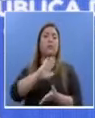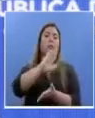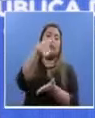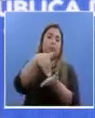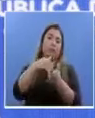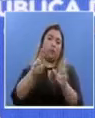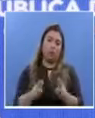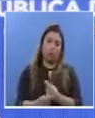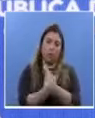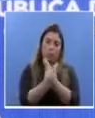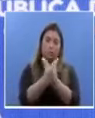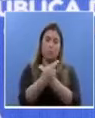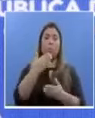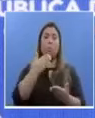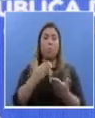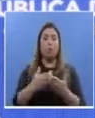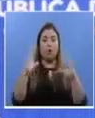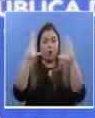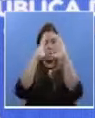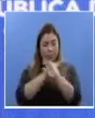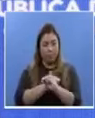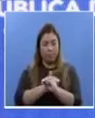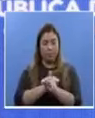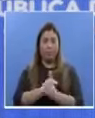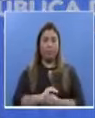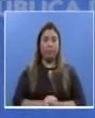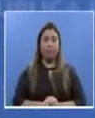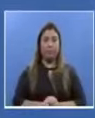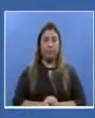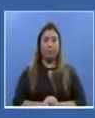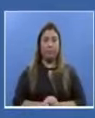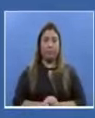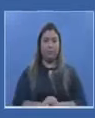Ministerio de Salud. Que pasen todos una muy buena noche. por